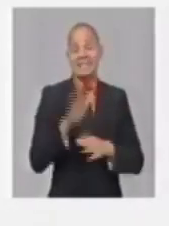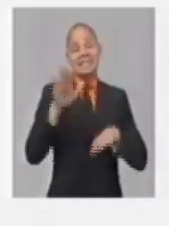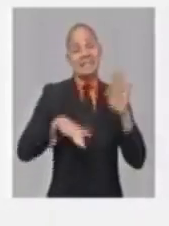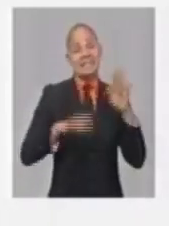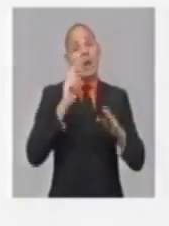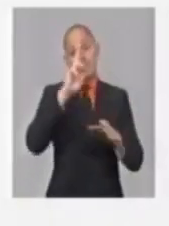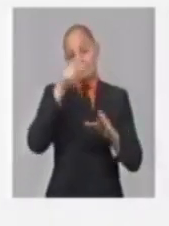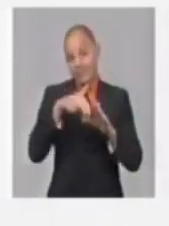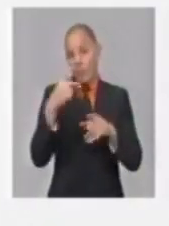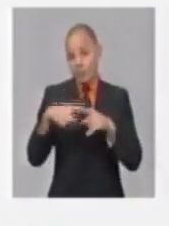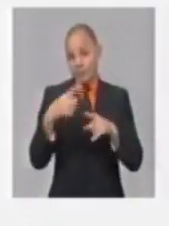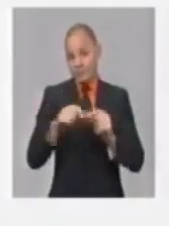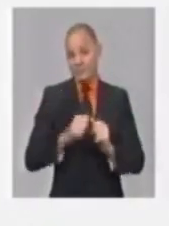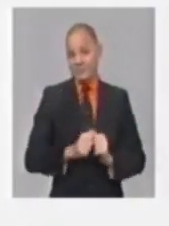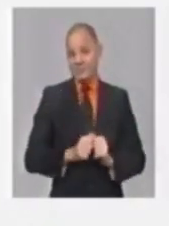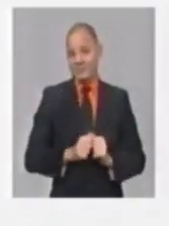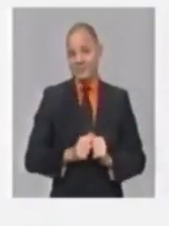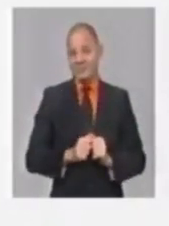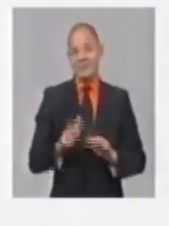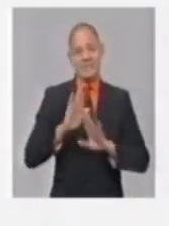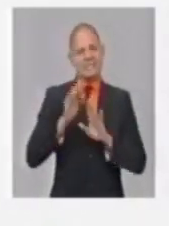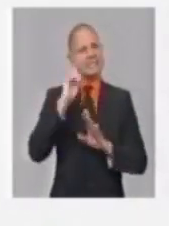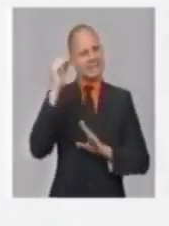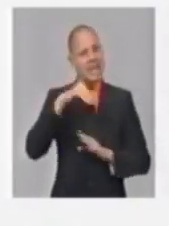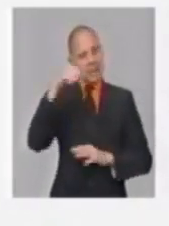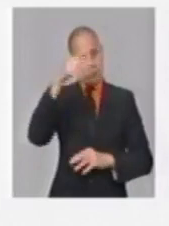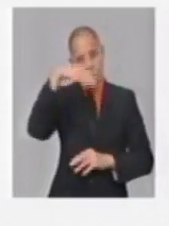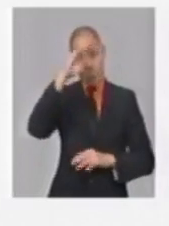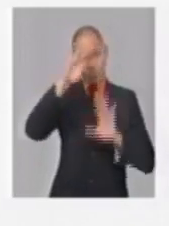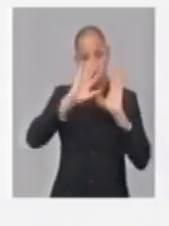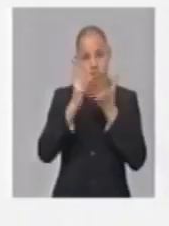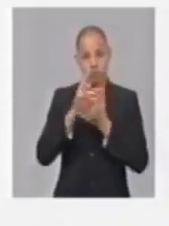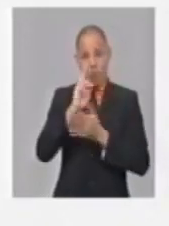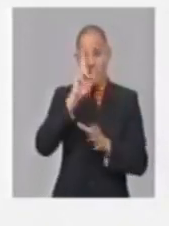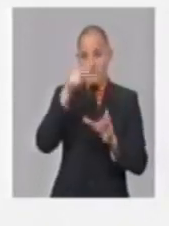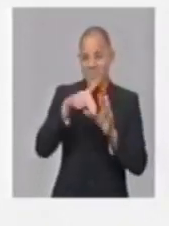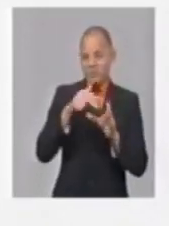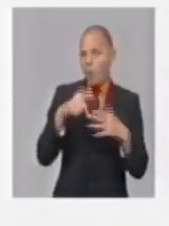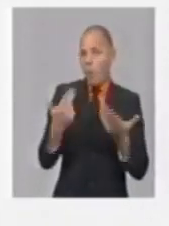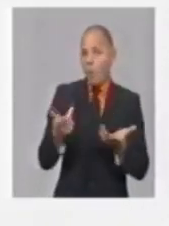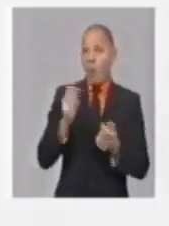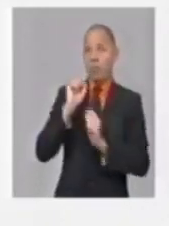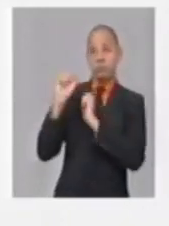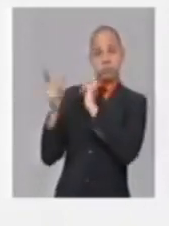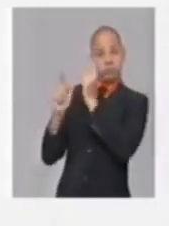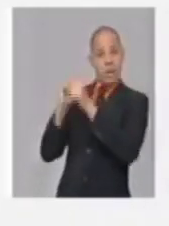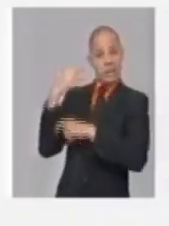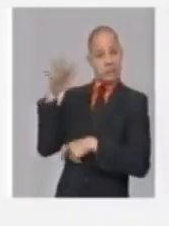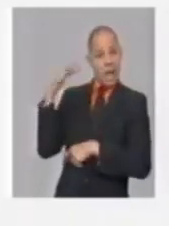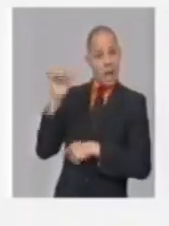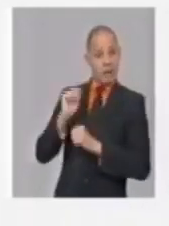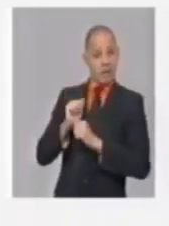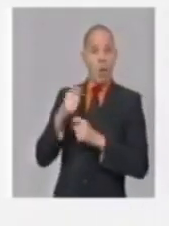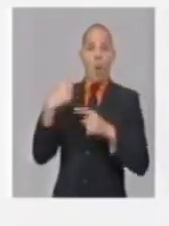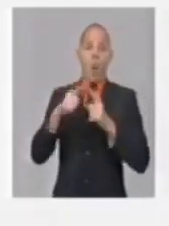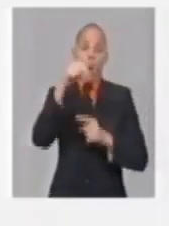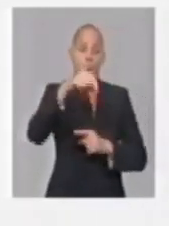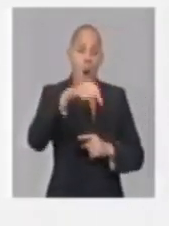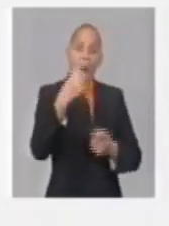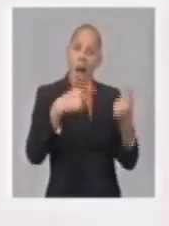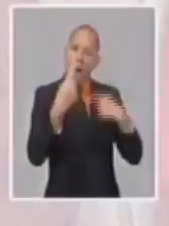combustible, que en buena parte es importado y que incluso el de producción nacional también tiene una